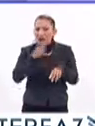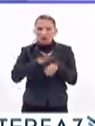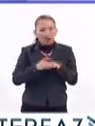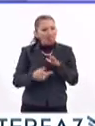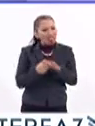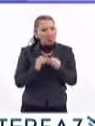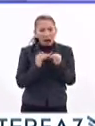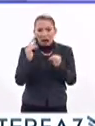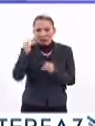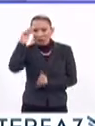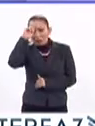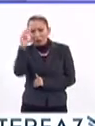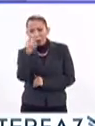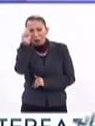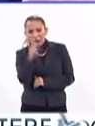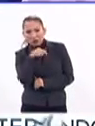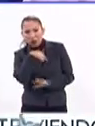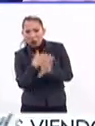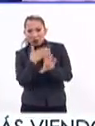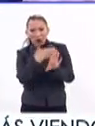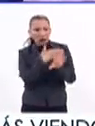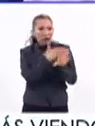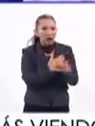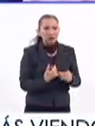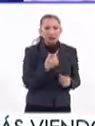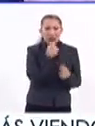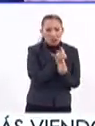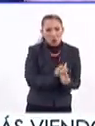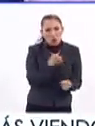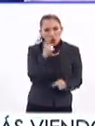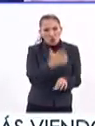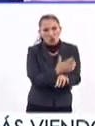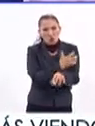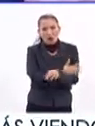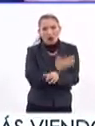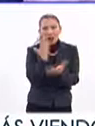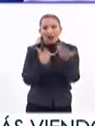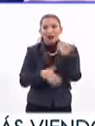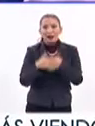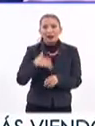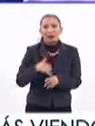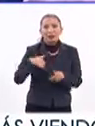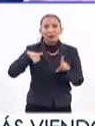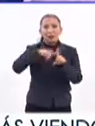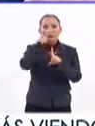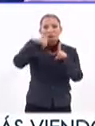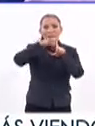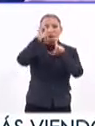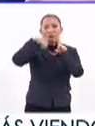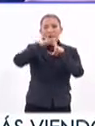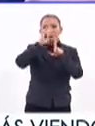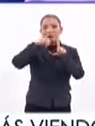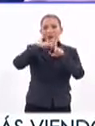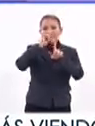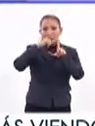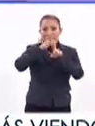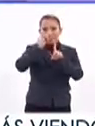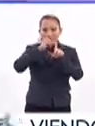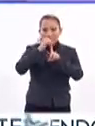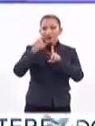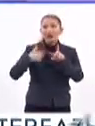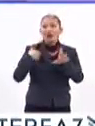vez están haciendo cosas reiterativas contra sus compañeros, que bueno, en lenguaje de señas este es bullying, ¿no? Que es una acción